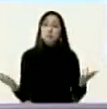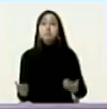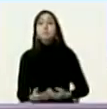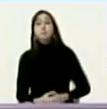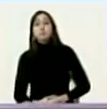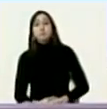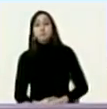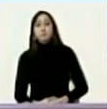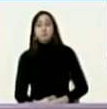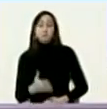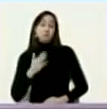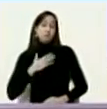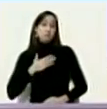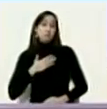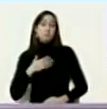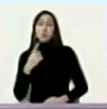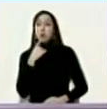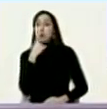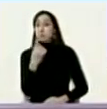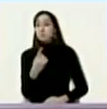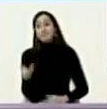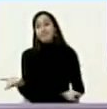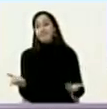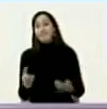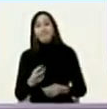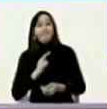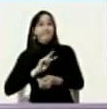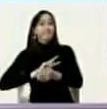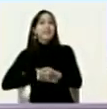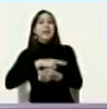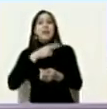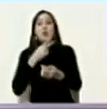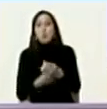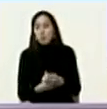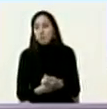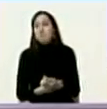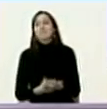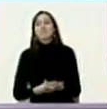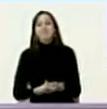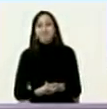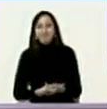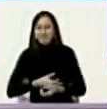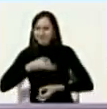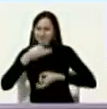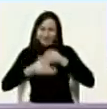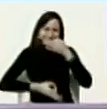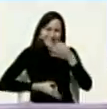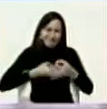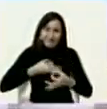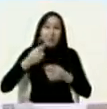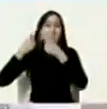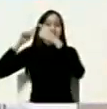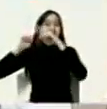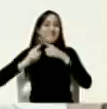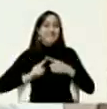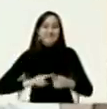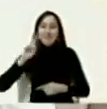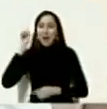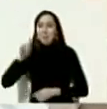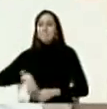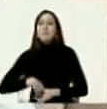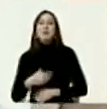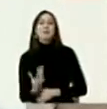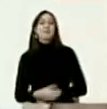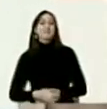yo les diría tan peor y podría detallárselo con números tan peor que nunca